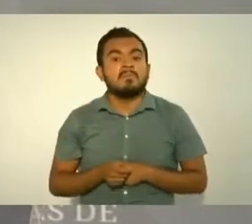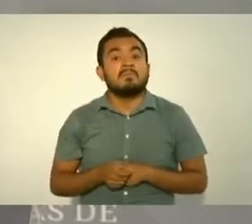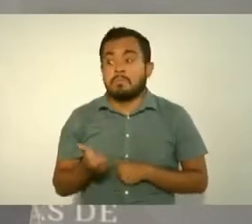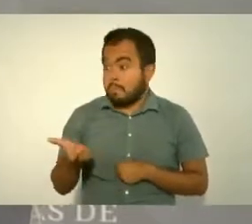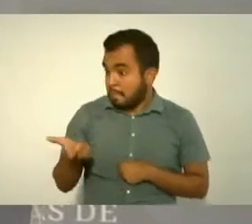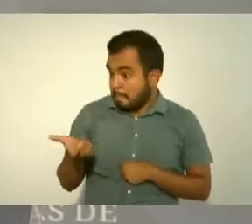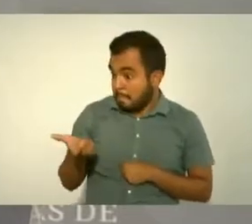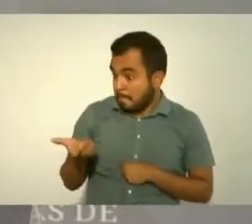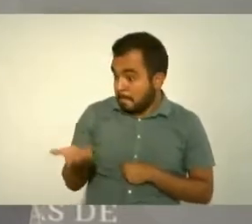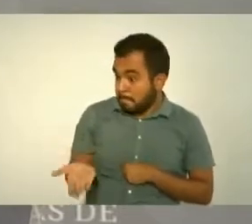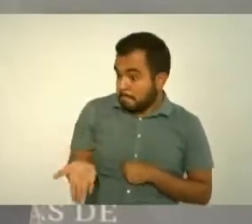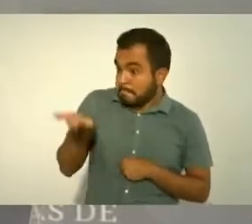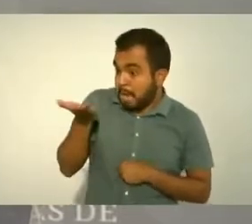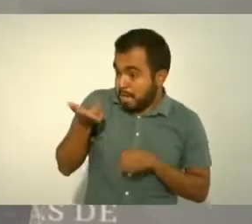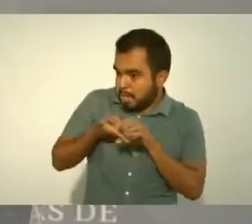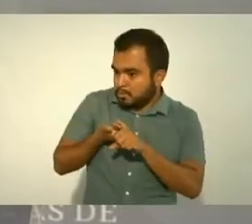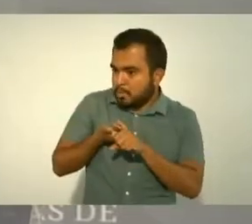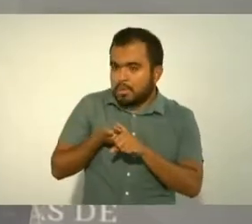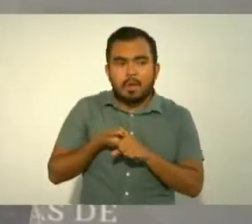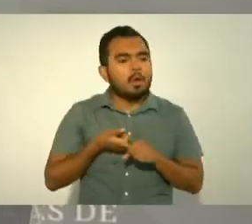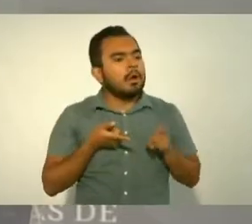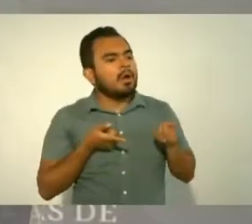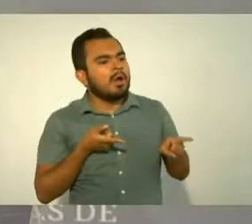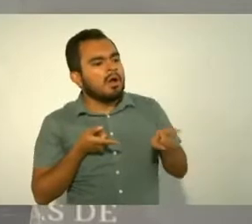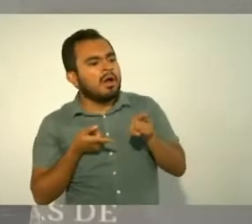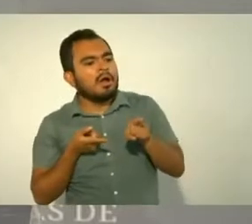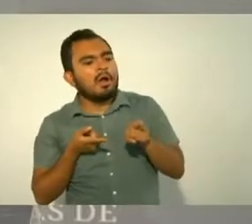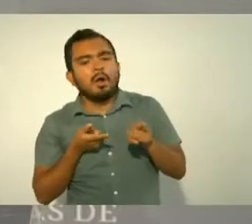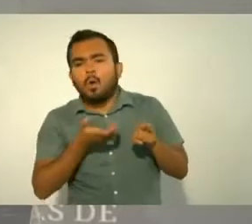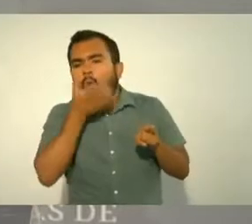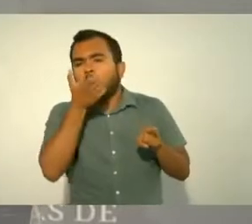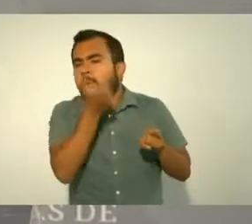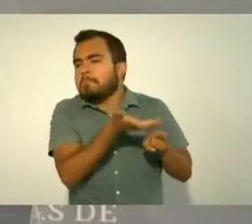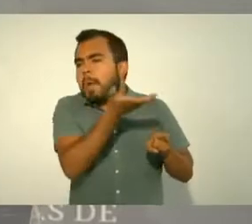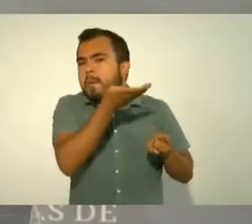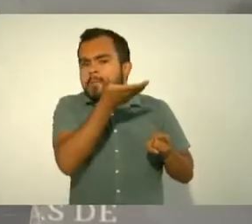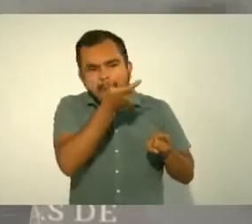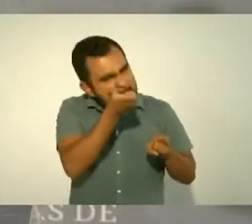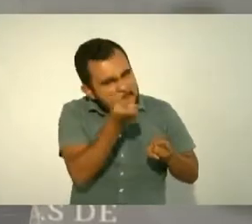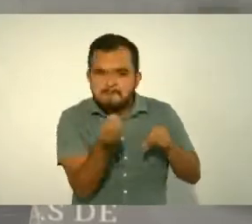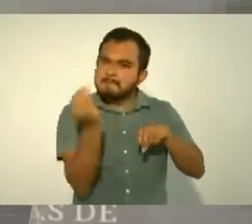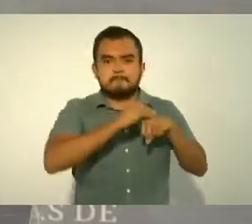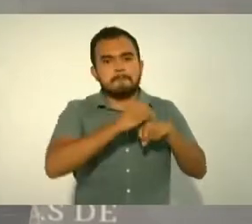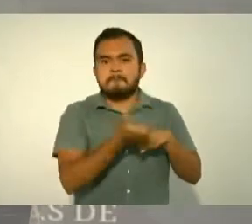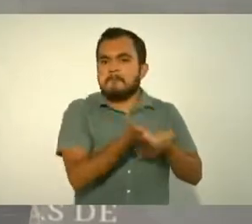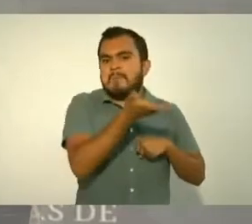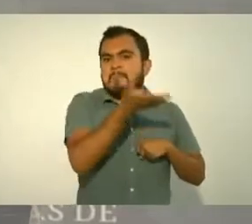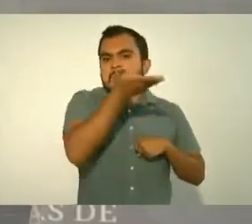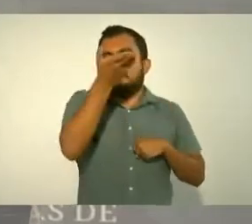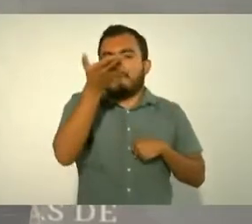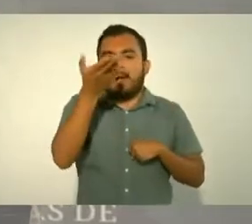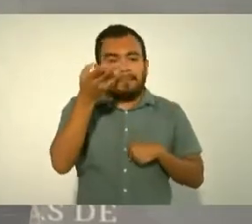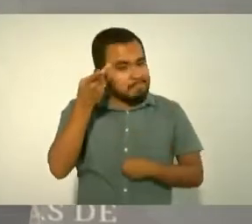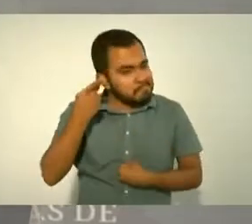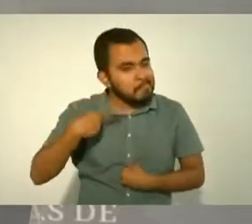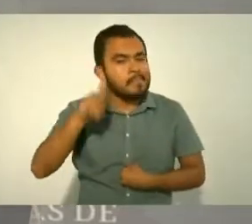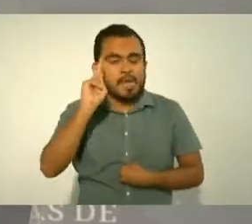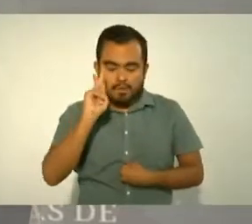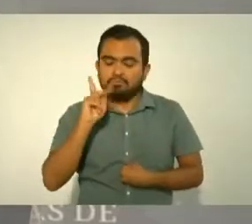de los normales pero tenemos ese control